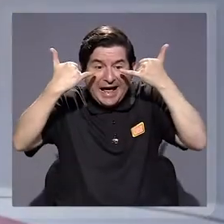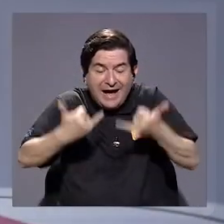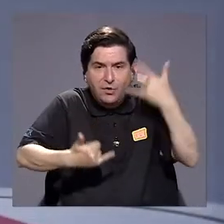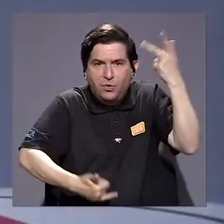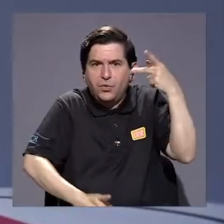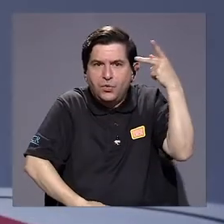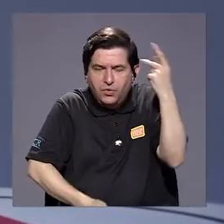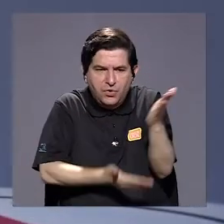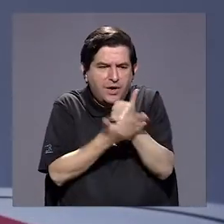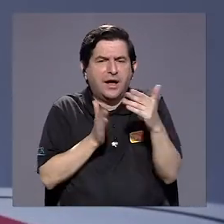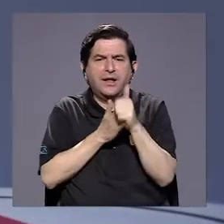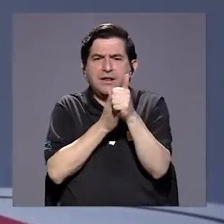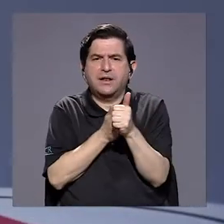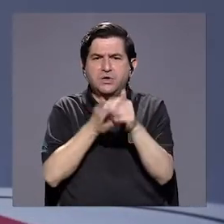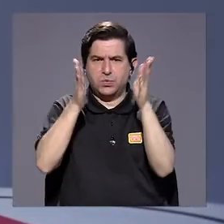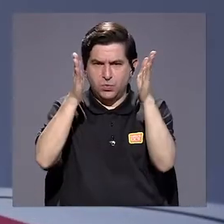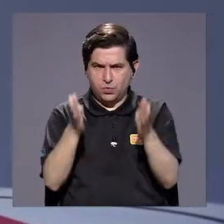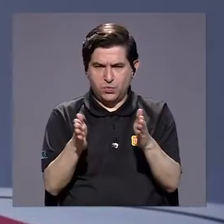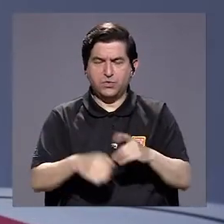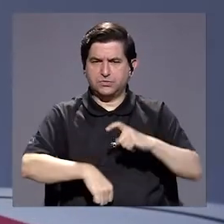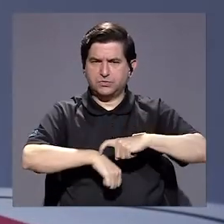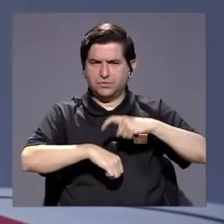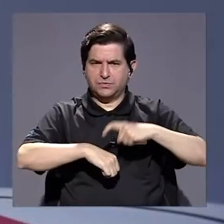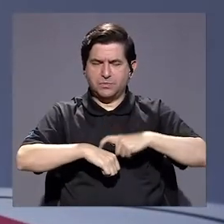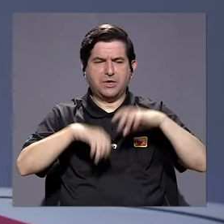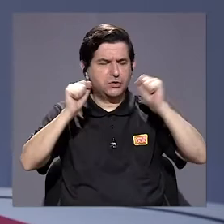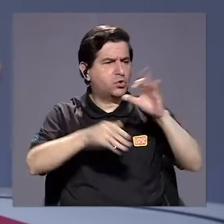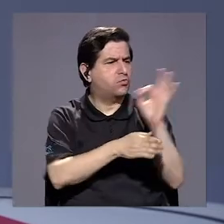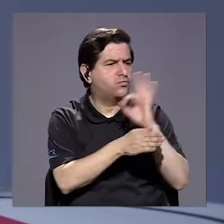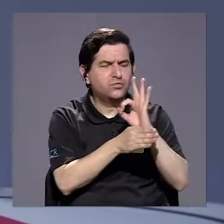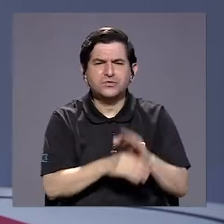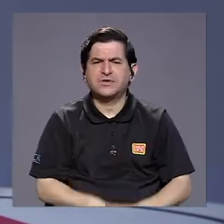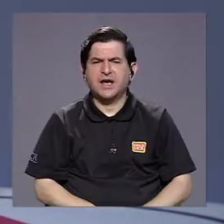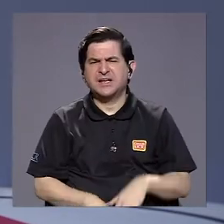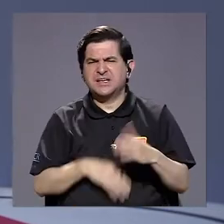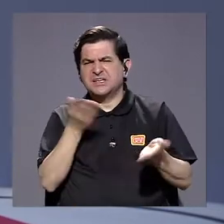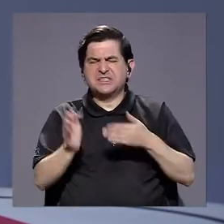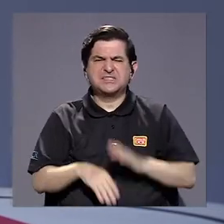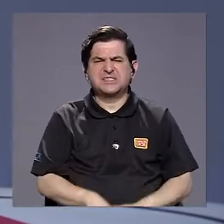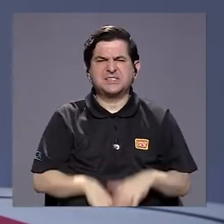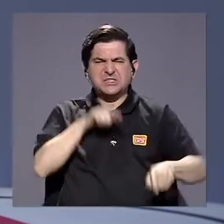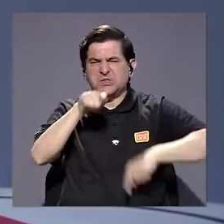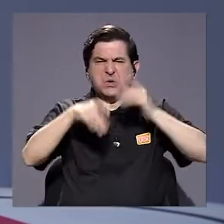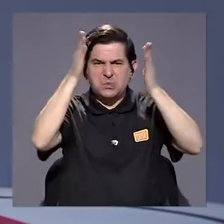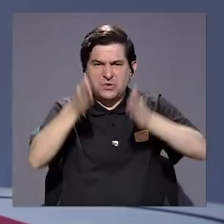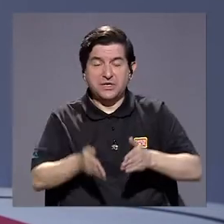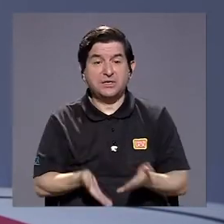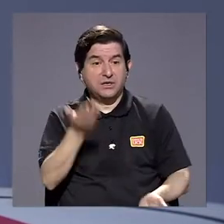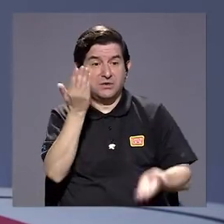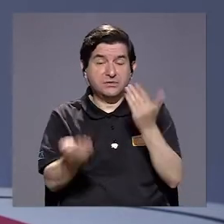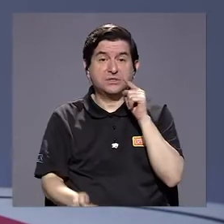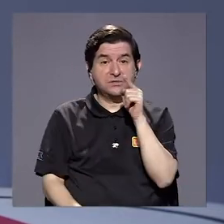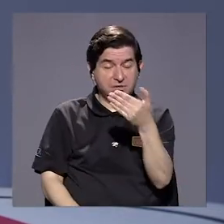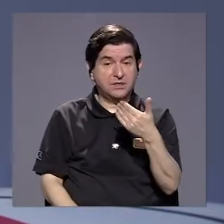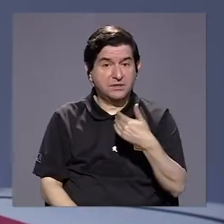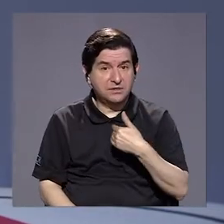deba darse ahora en lo político a algunos líderes en este momento que puedan funcionar como detractores y que deben de recibir más bien de usted